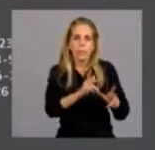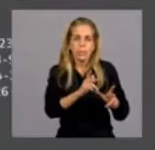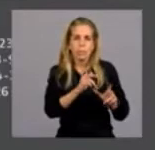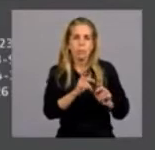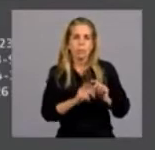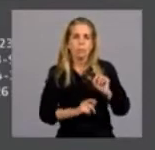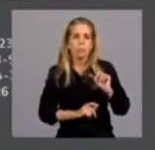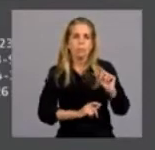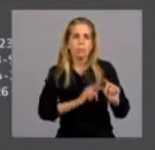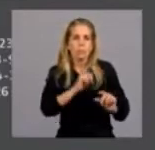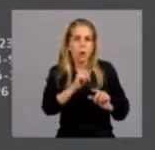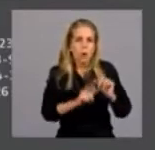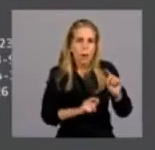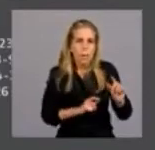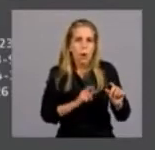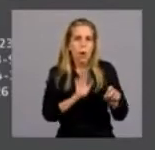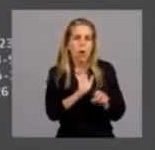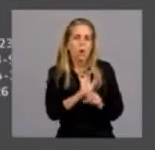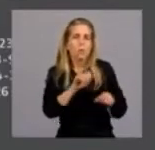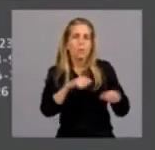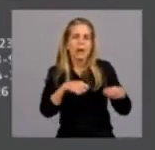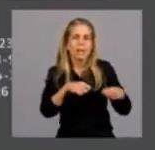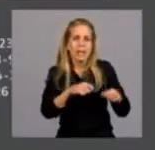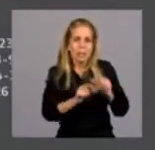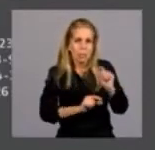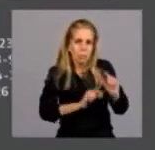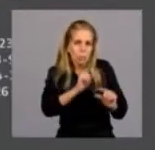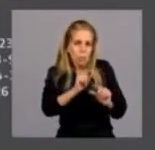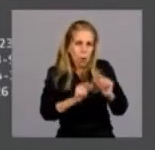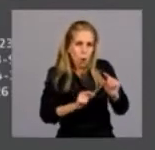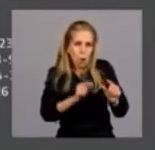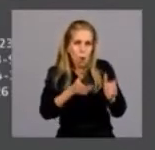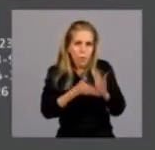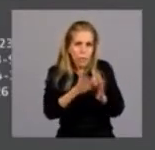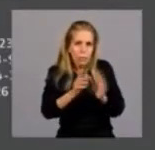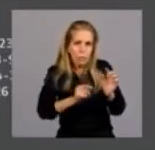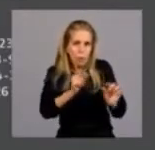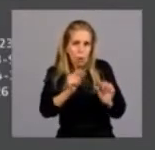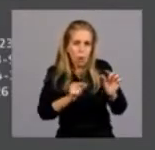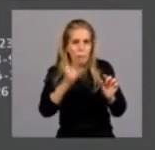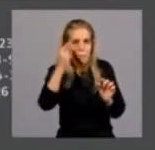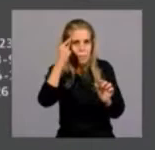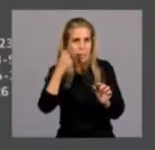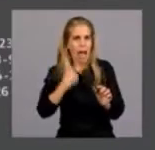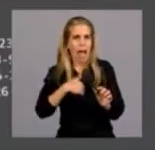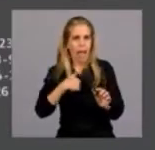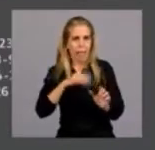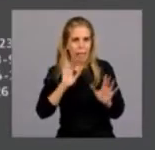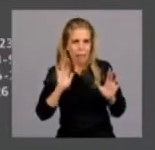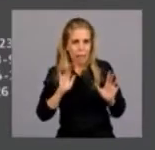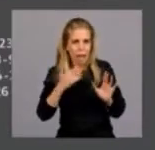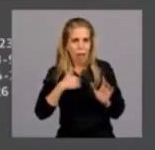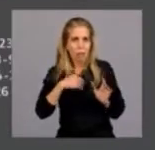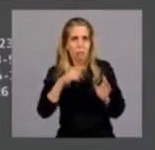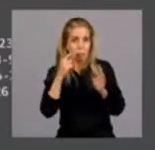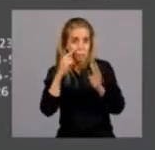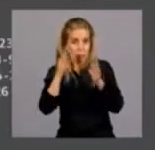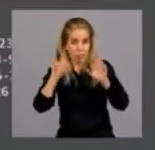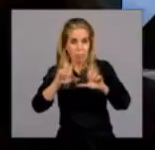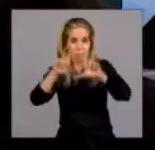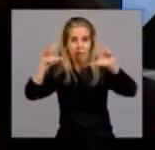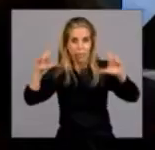un margen de mayor libertad, teniendo en cuenta que la Argentina, esa Argentina que está a la izquierda de la